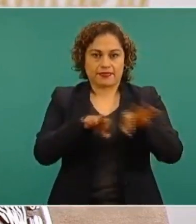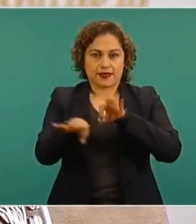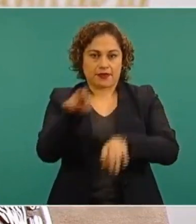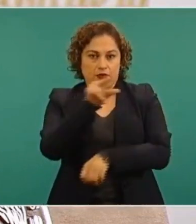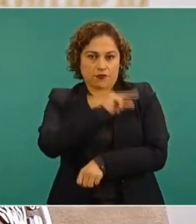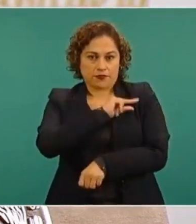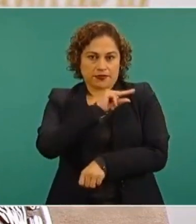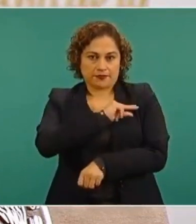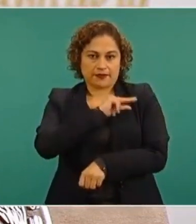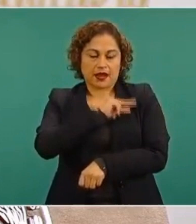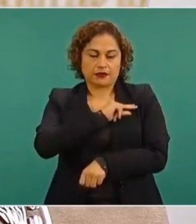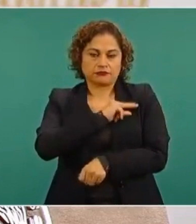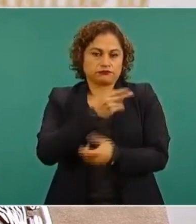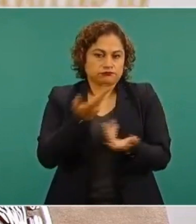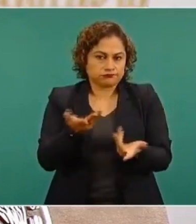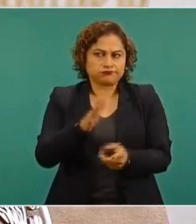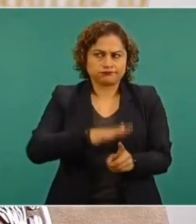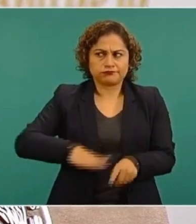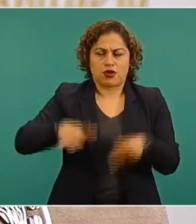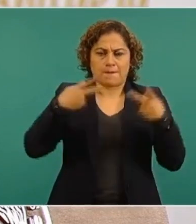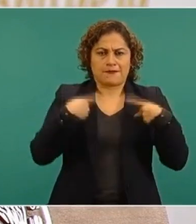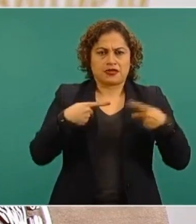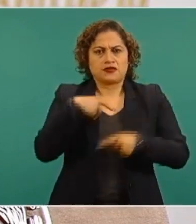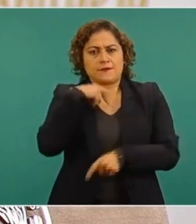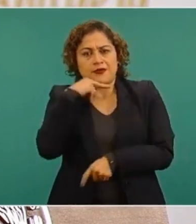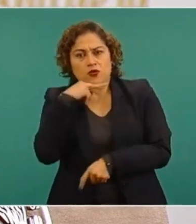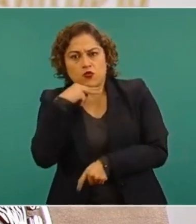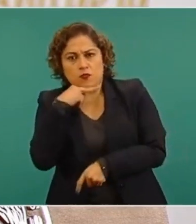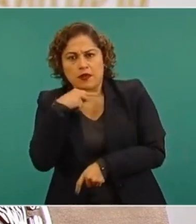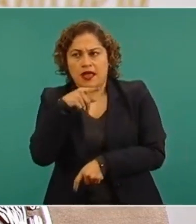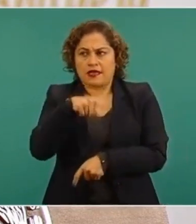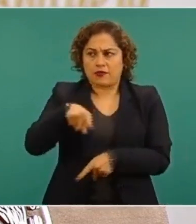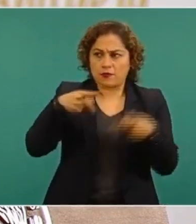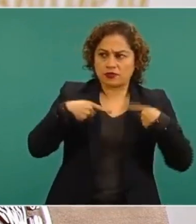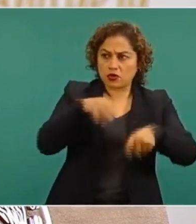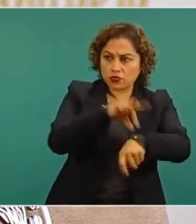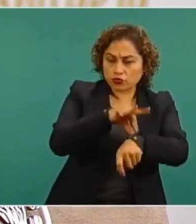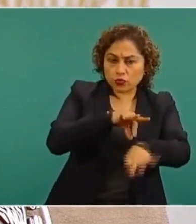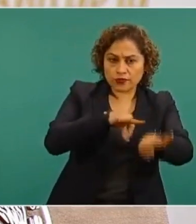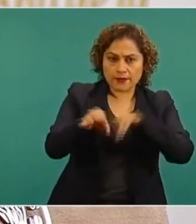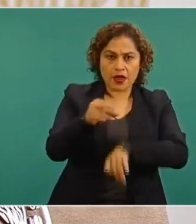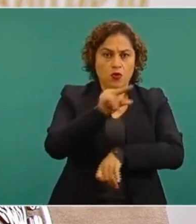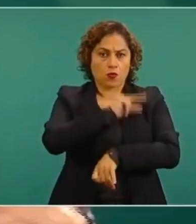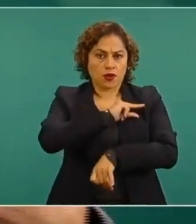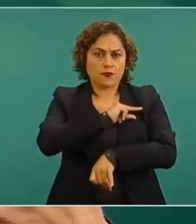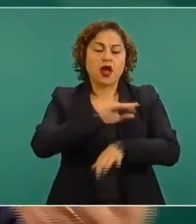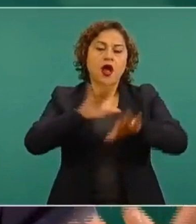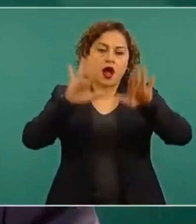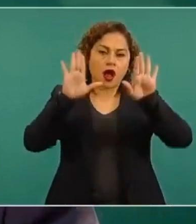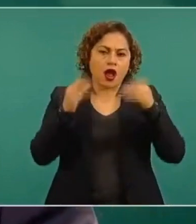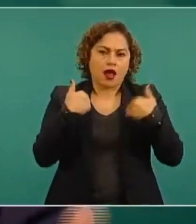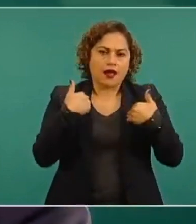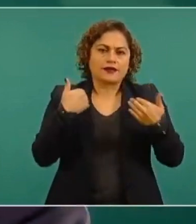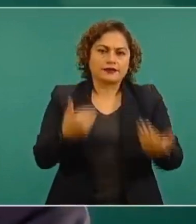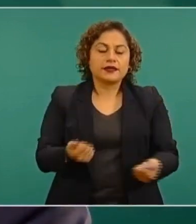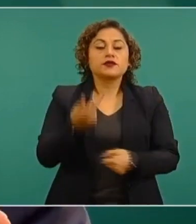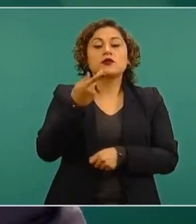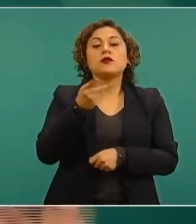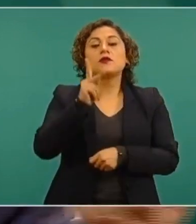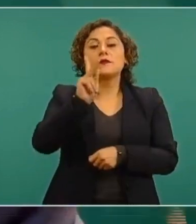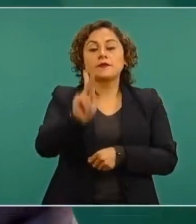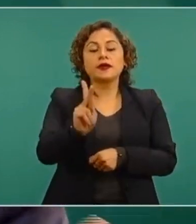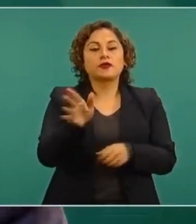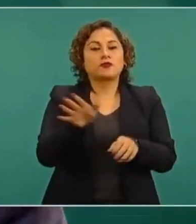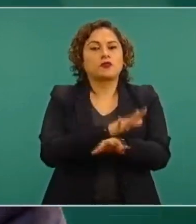totalmente legítima de nuestras colegas en el sector privado la idea de no estoy registrado en una institución,